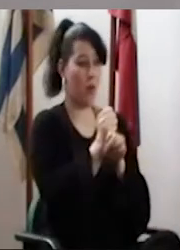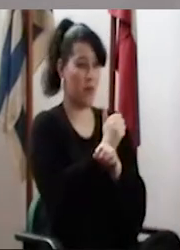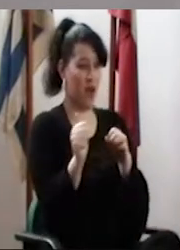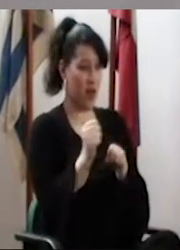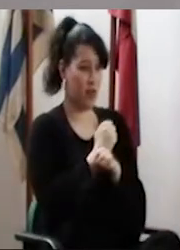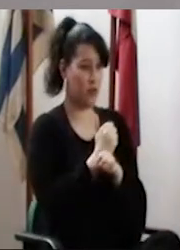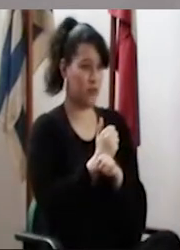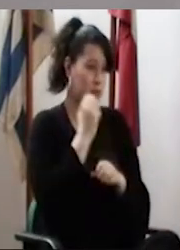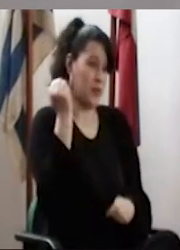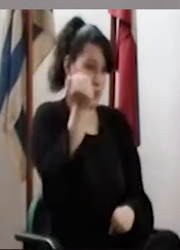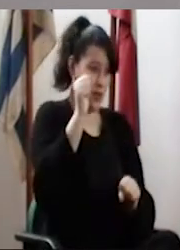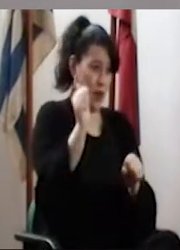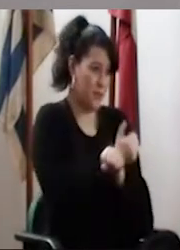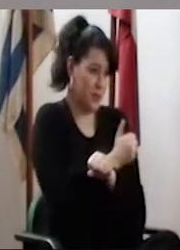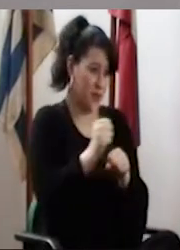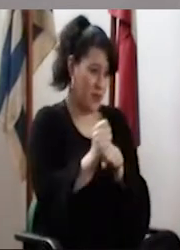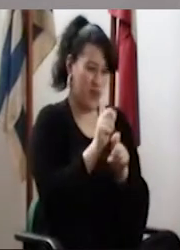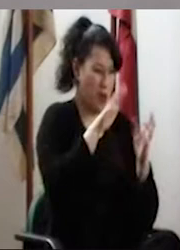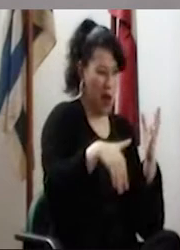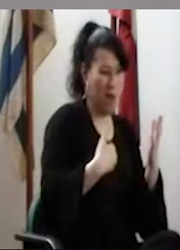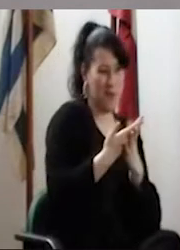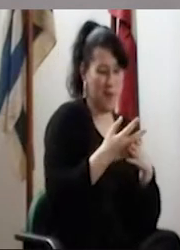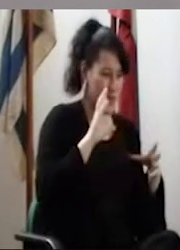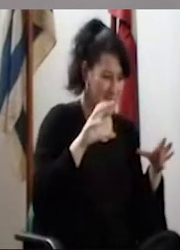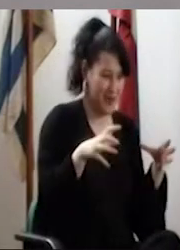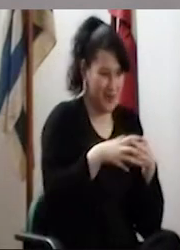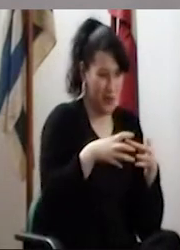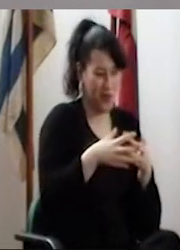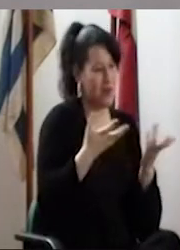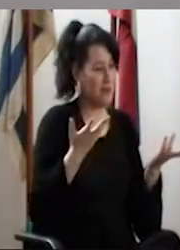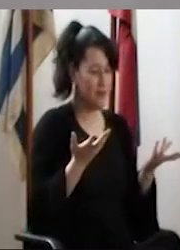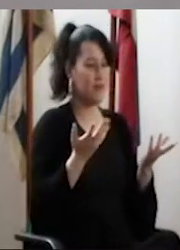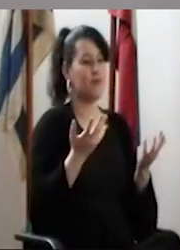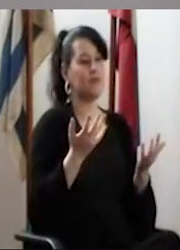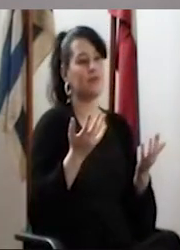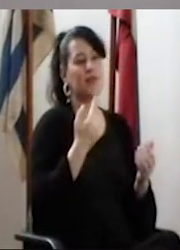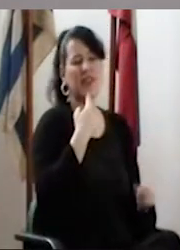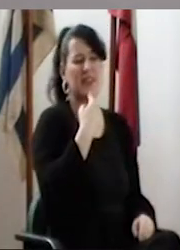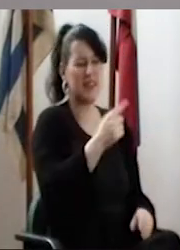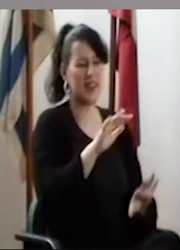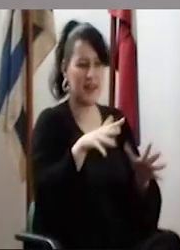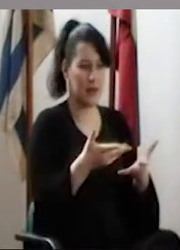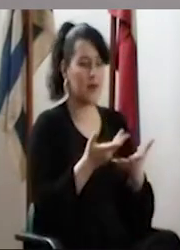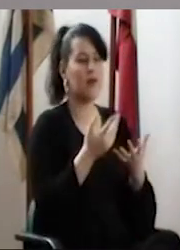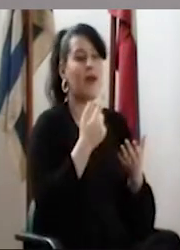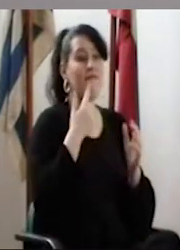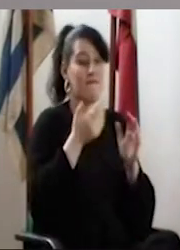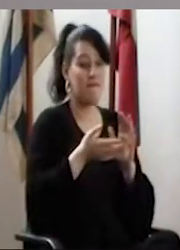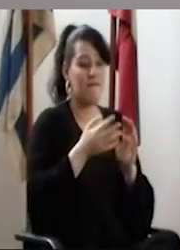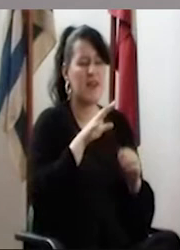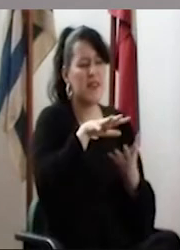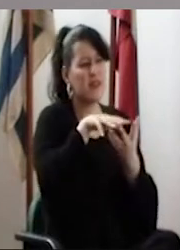aprobó, ¿sí? Que, en final de cuentas, lo que vale es lo que aprueba el CDC, no lo que propone el grupo de seguimiento, ¿no? Entonces, lo que dice